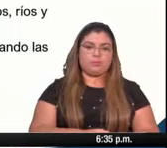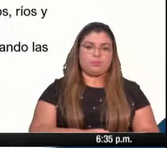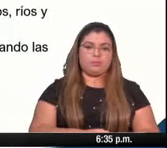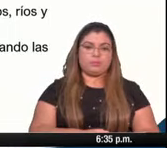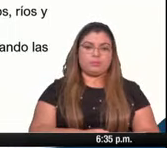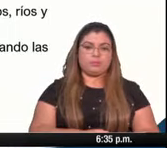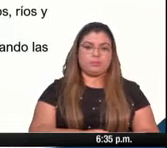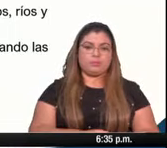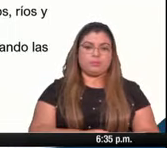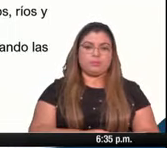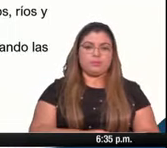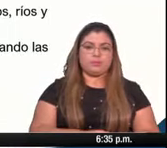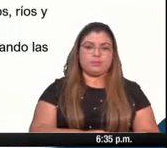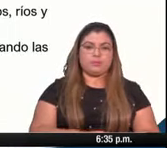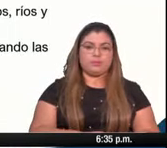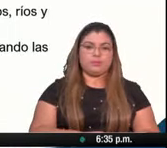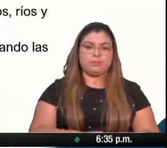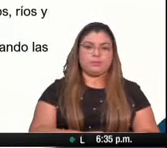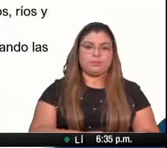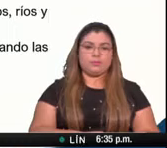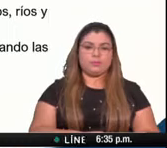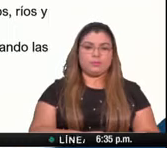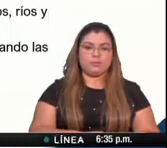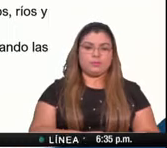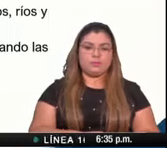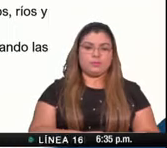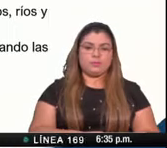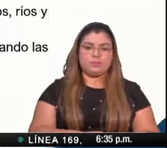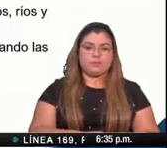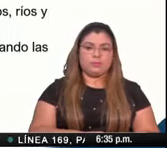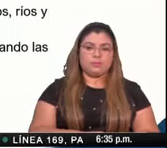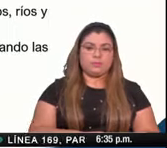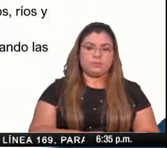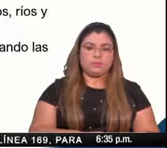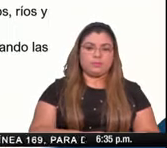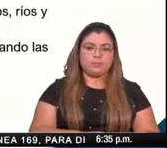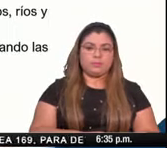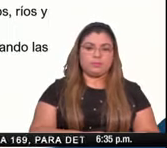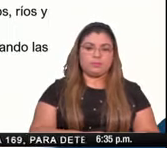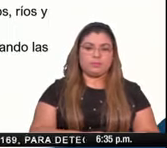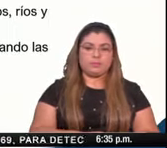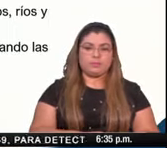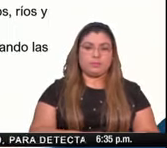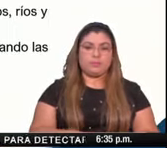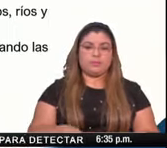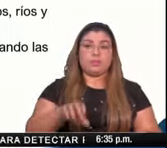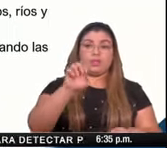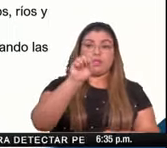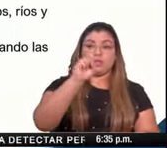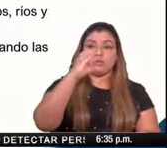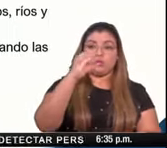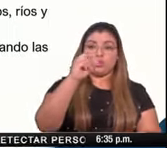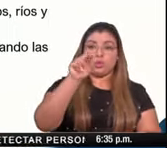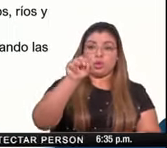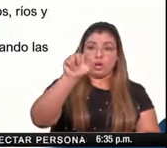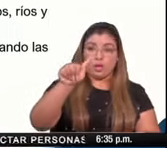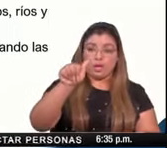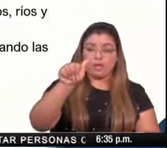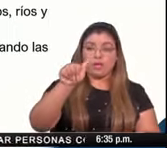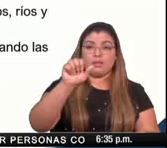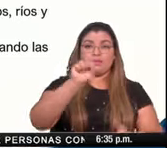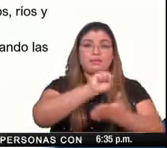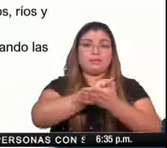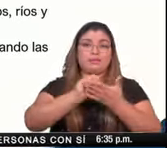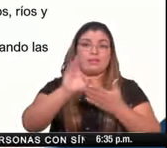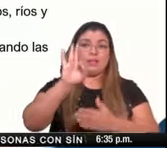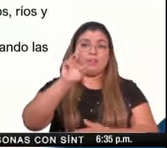de la noche a 5 de la mañana pero a los distritos Zona y San Francisco se les